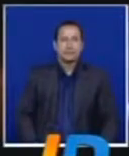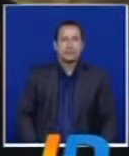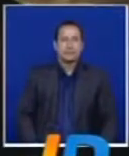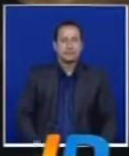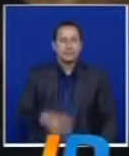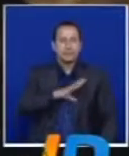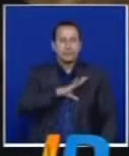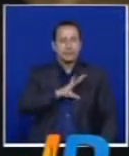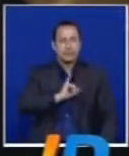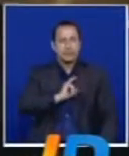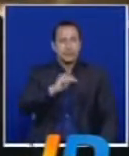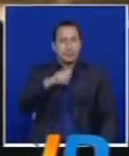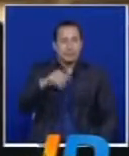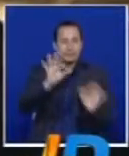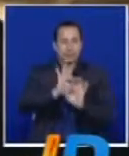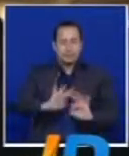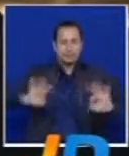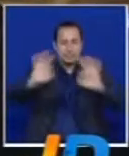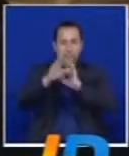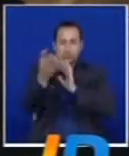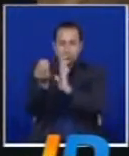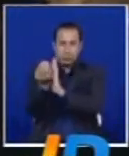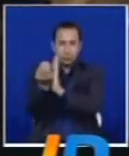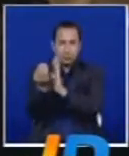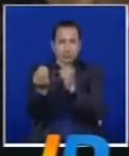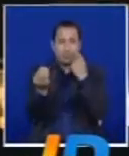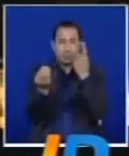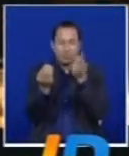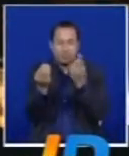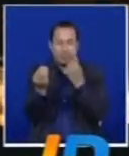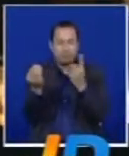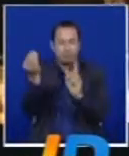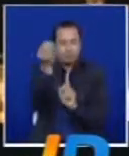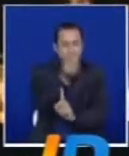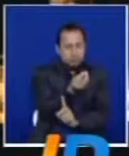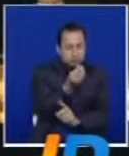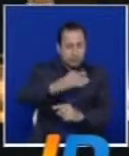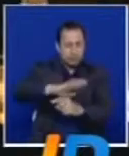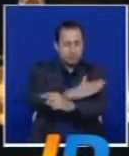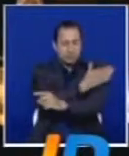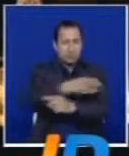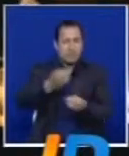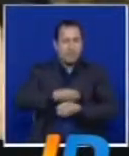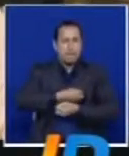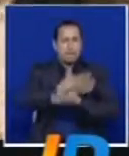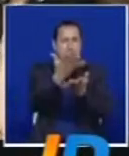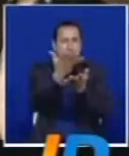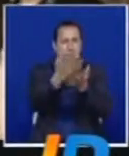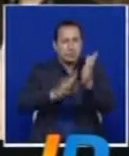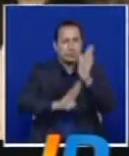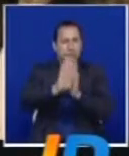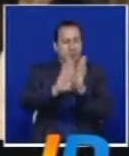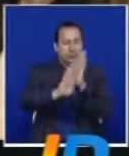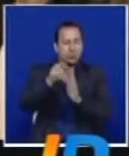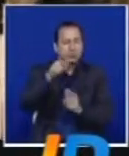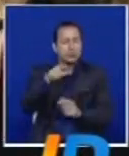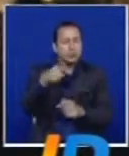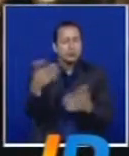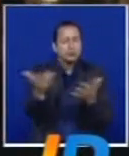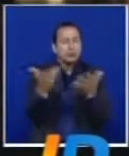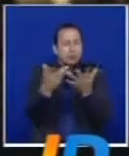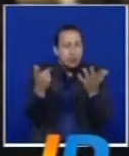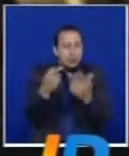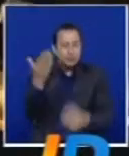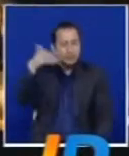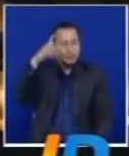Cali es una de las ciudades importantes para estos artistas, pues ha convertido sus trabajos discográficos en éxito. Canciones como Donde andabas tú y Mi Corazón